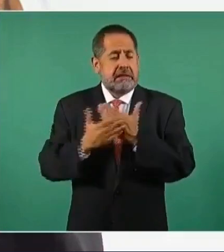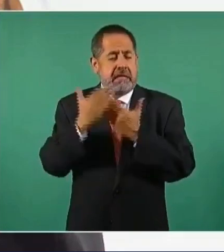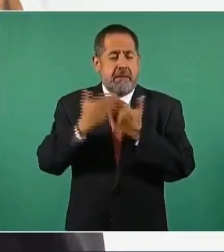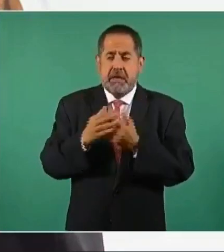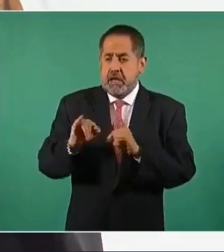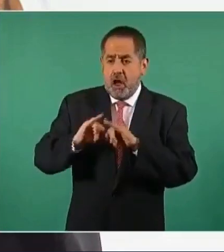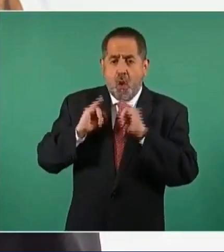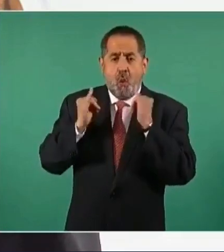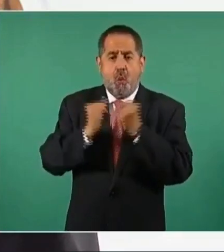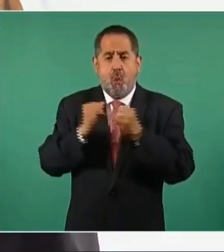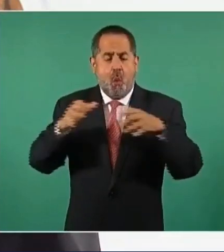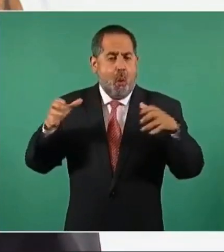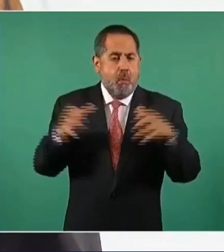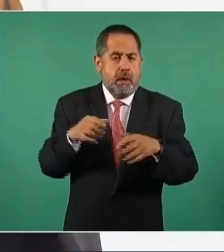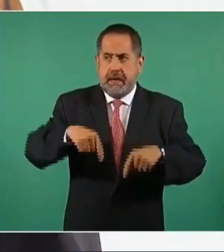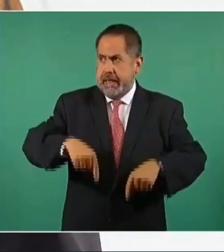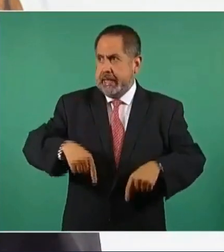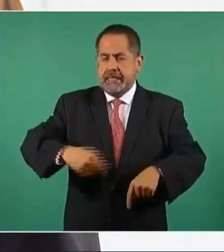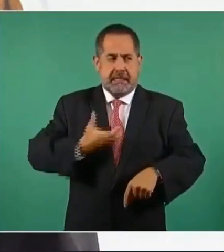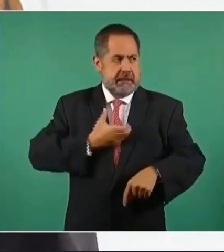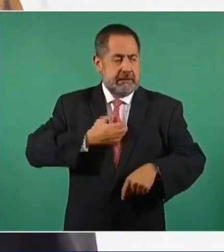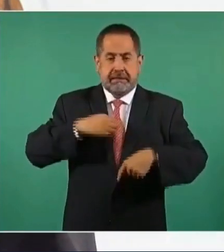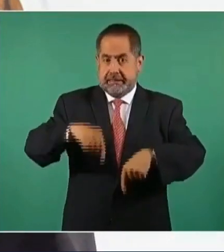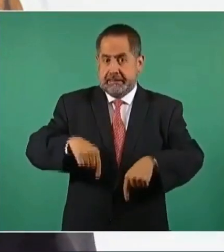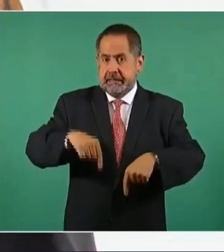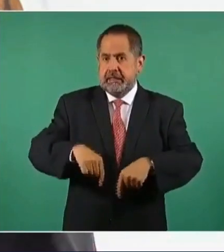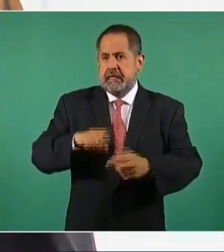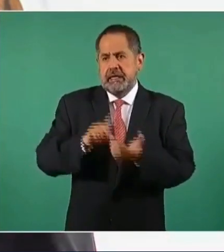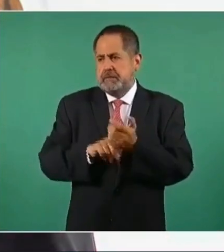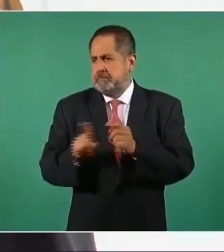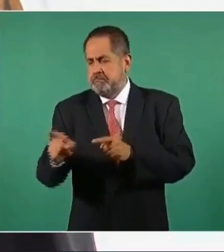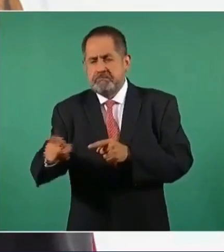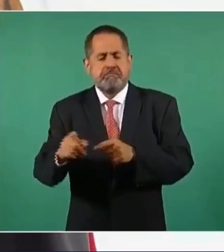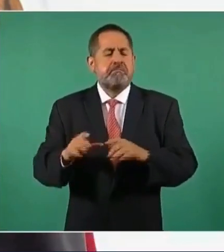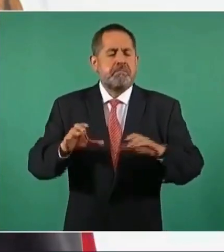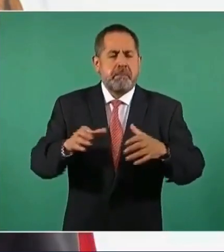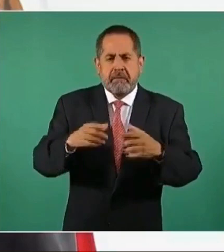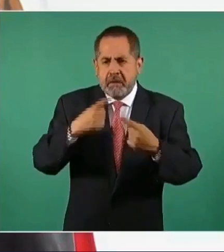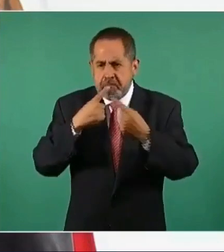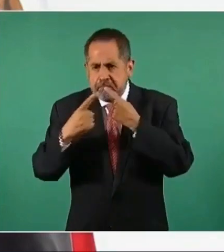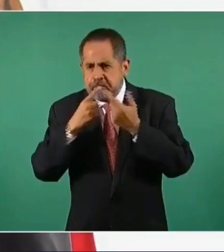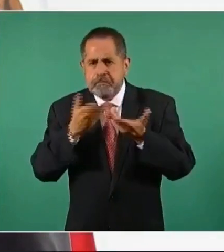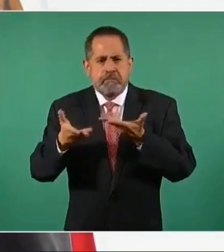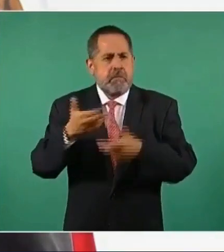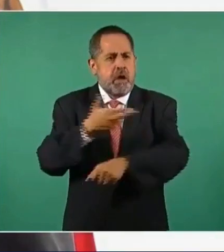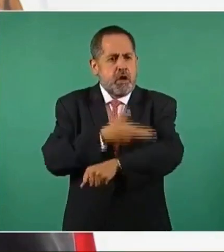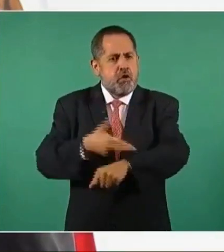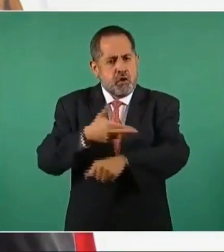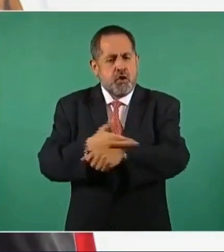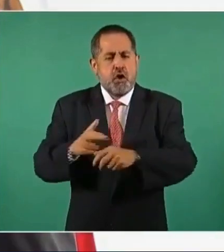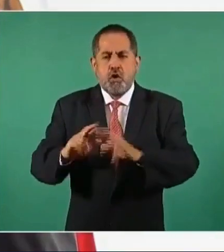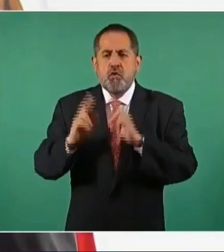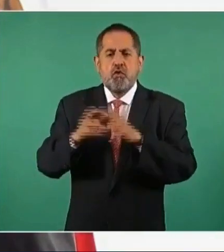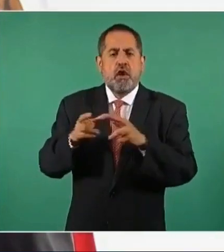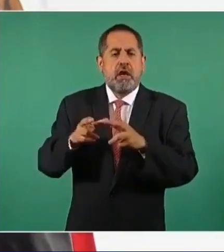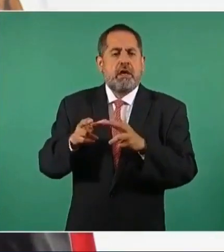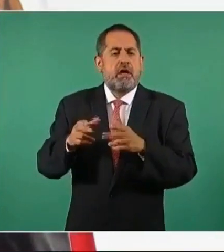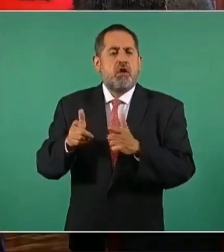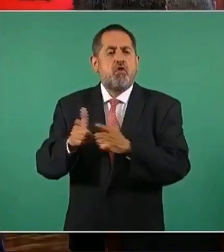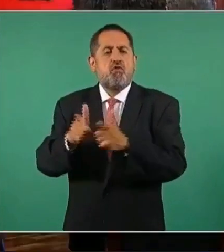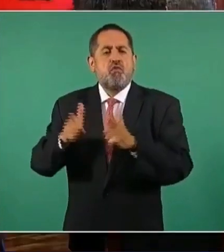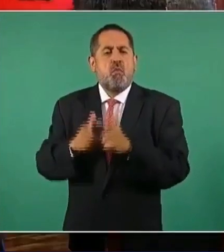Nacional, aquí en Palacio Nacional, reuniones del Gabinete de Seguridad,